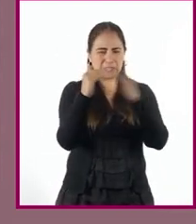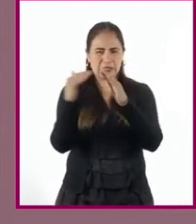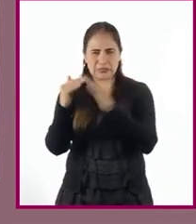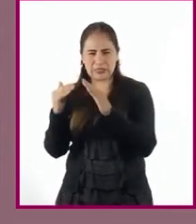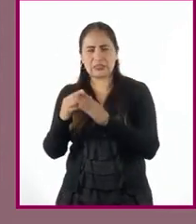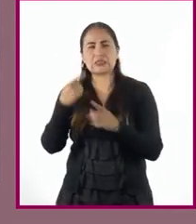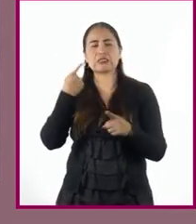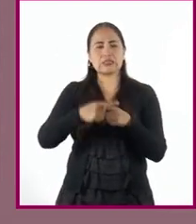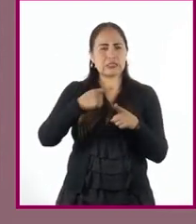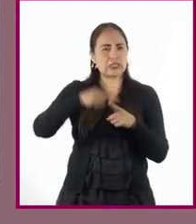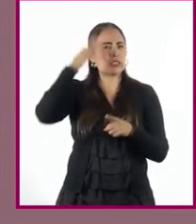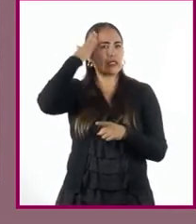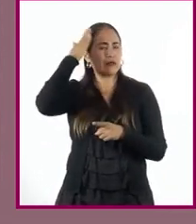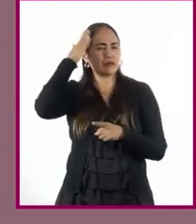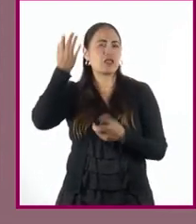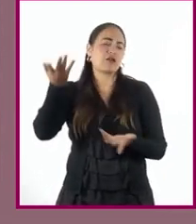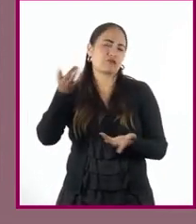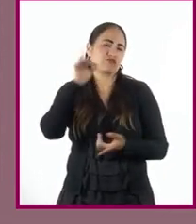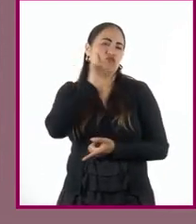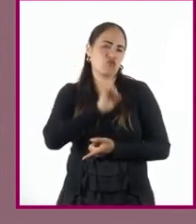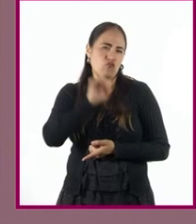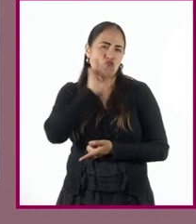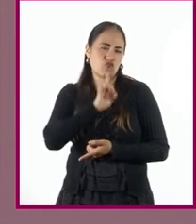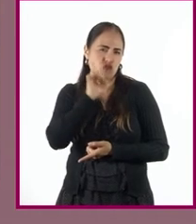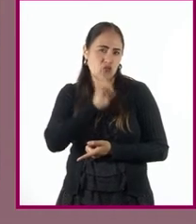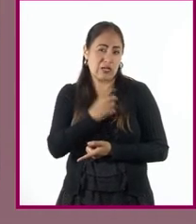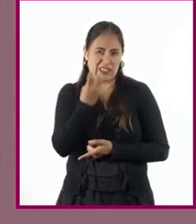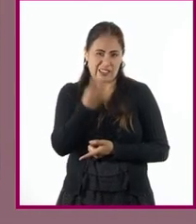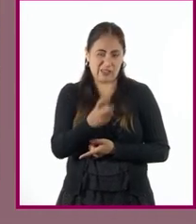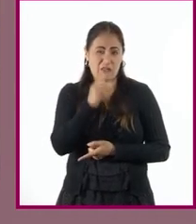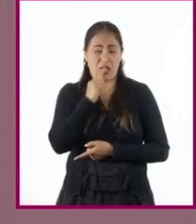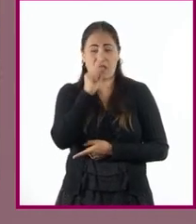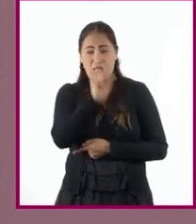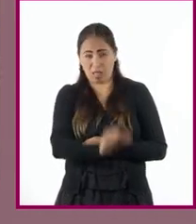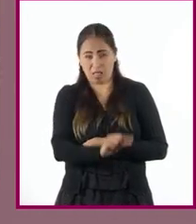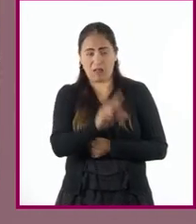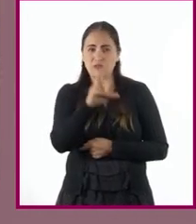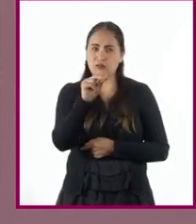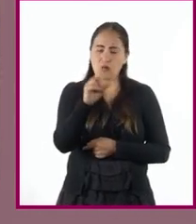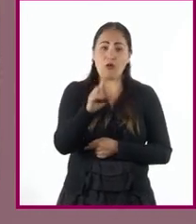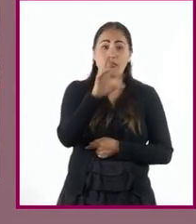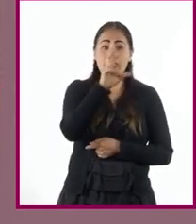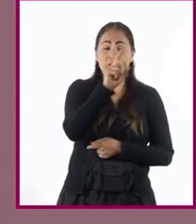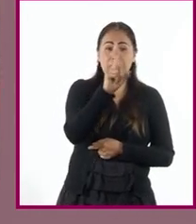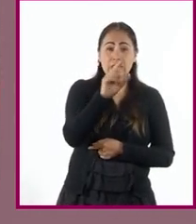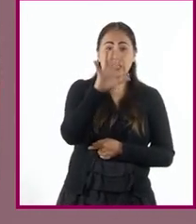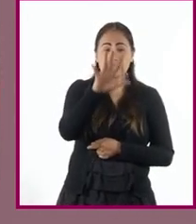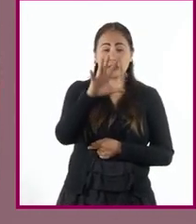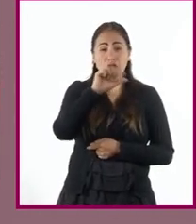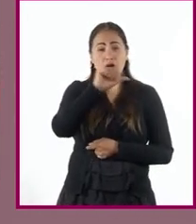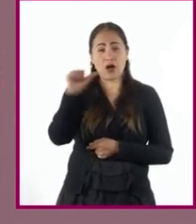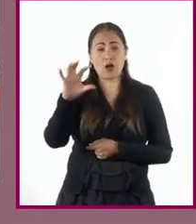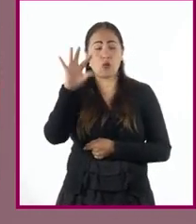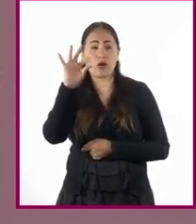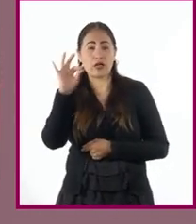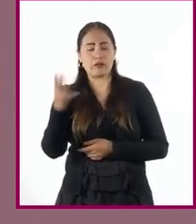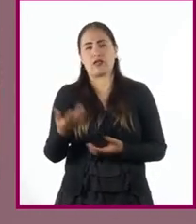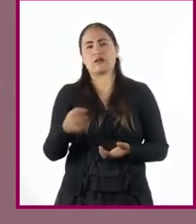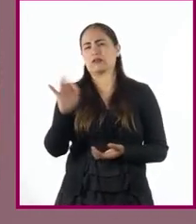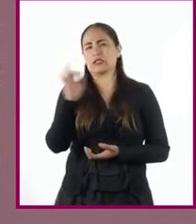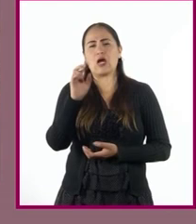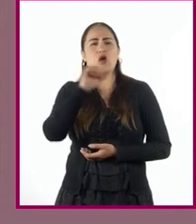encabezados por mujeres. No es cualquier cosa. 35 a 40, solteras,